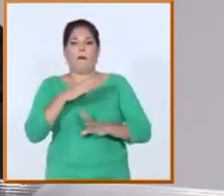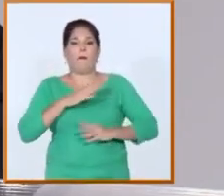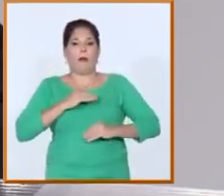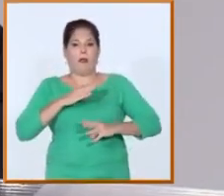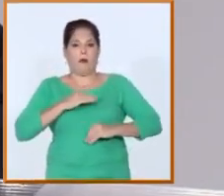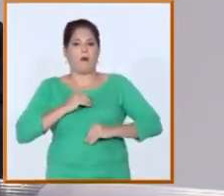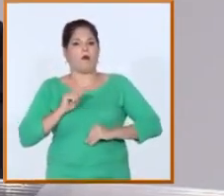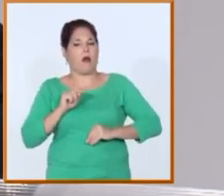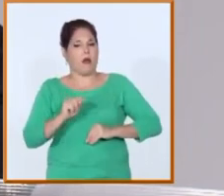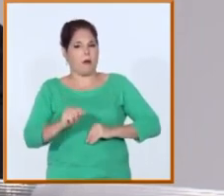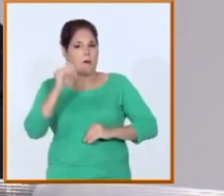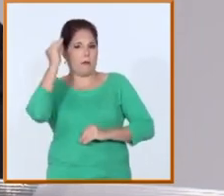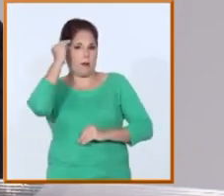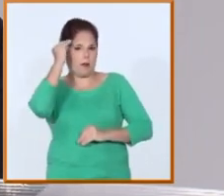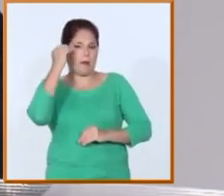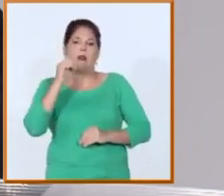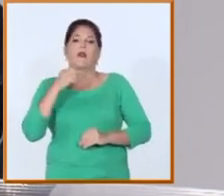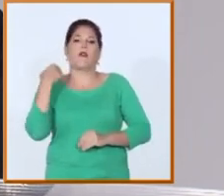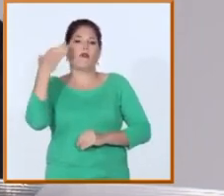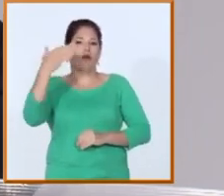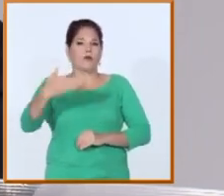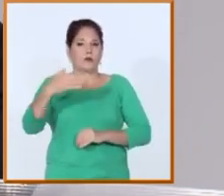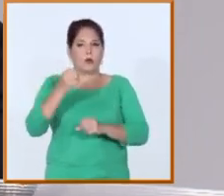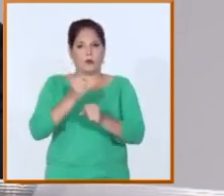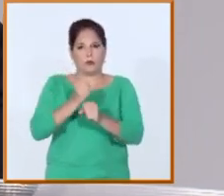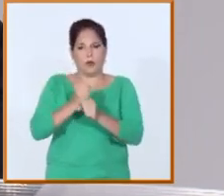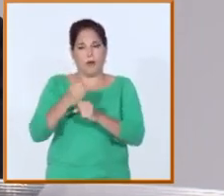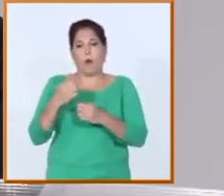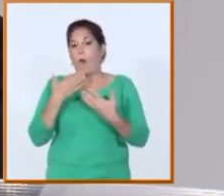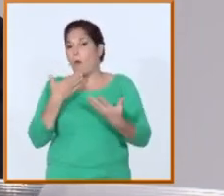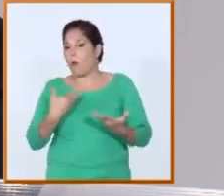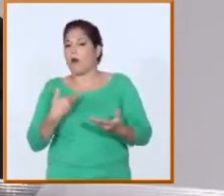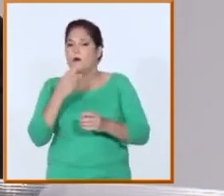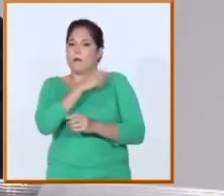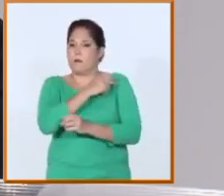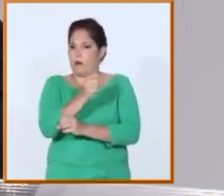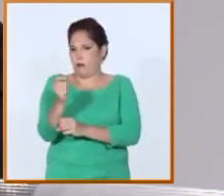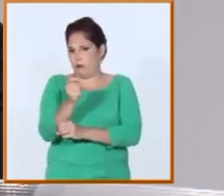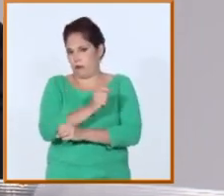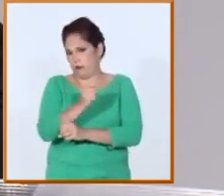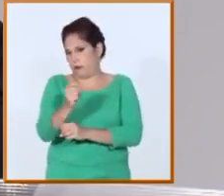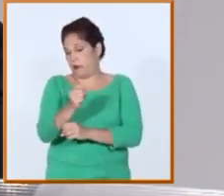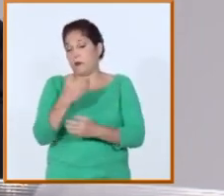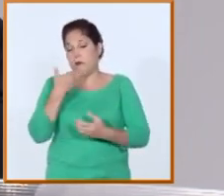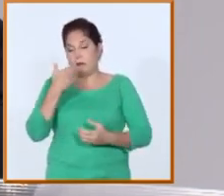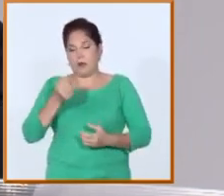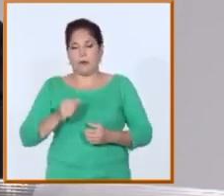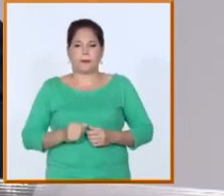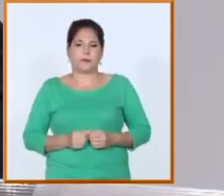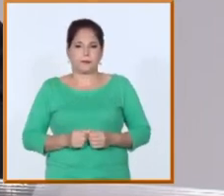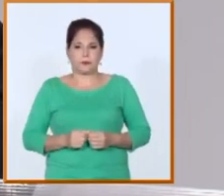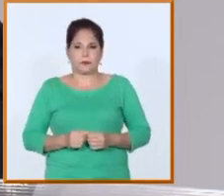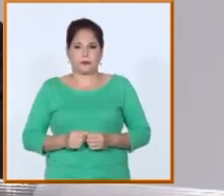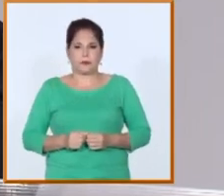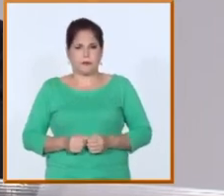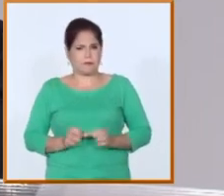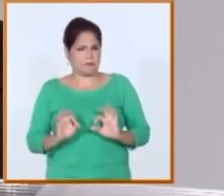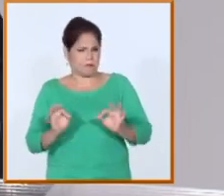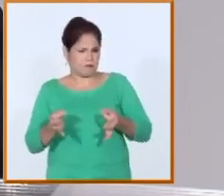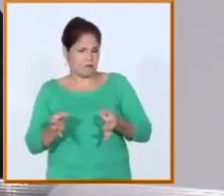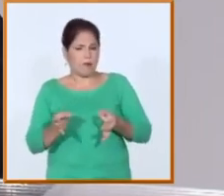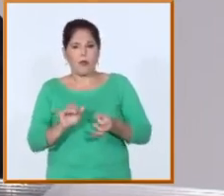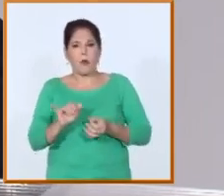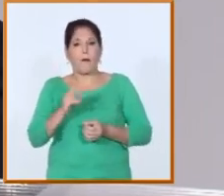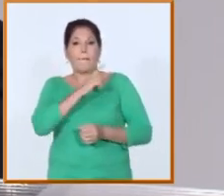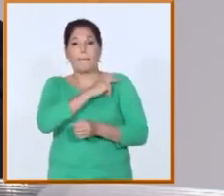labores que nutren a los estudiantes con esas experiencias y salgan mejor formados de esa manera. Y de esta manera, como